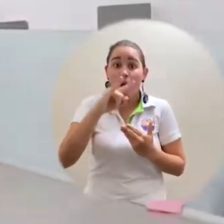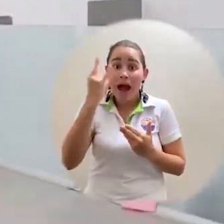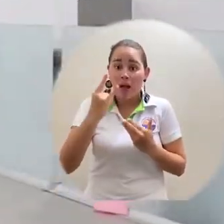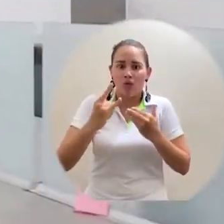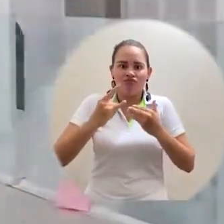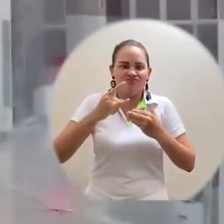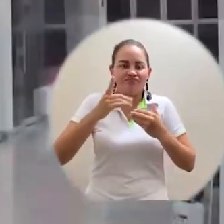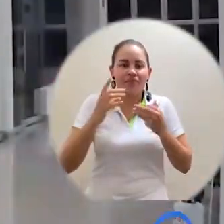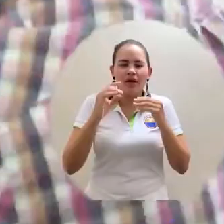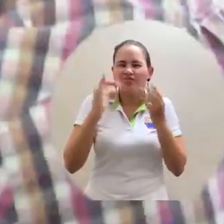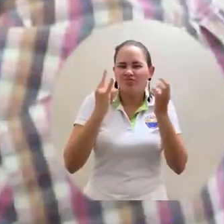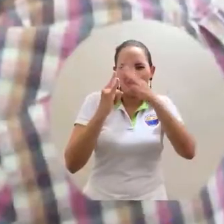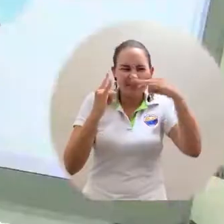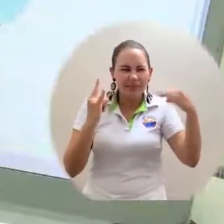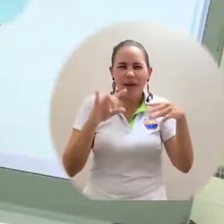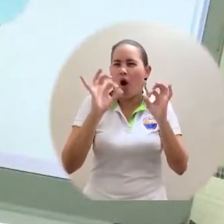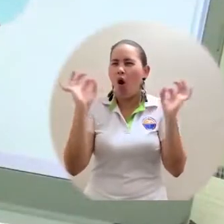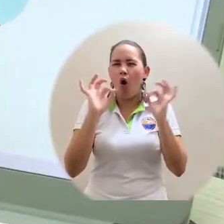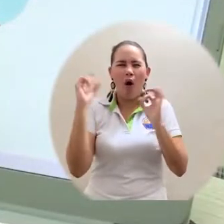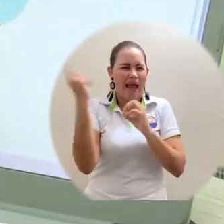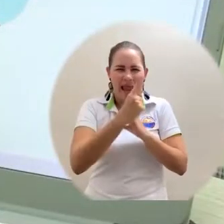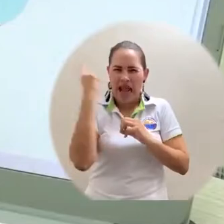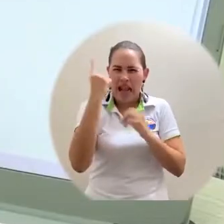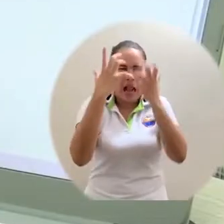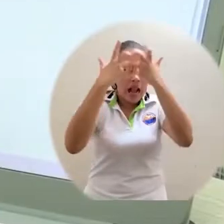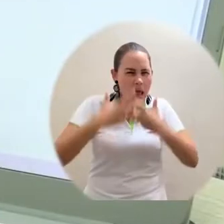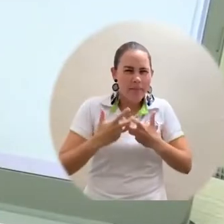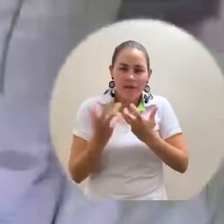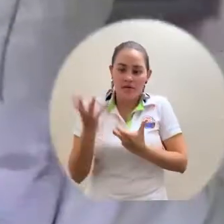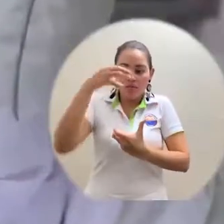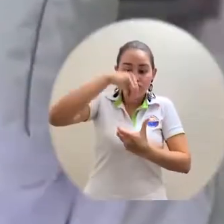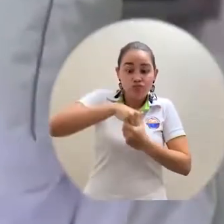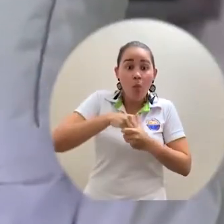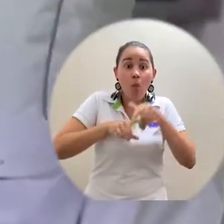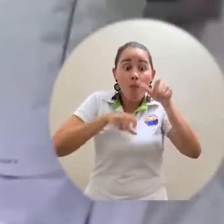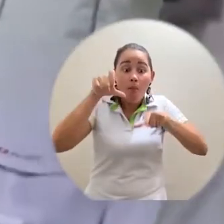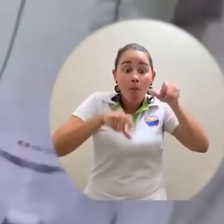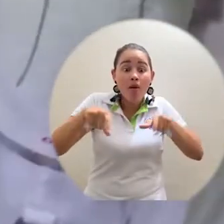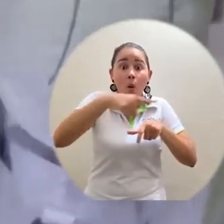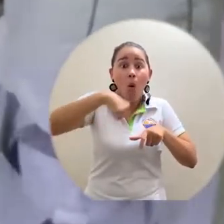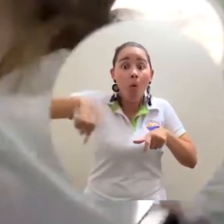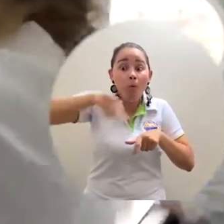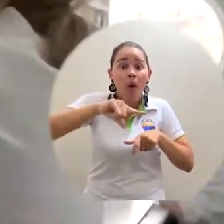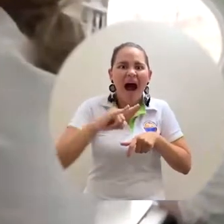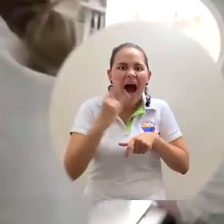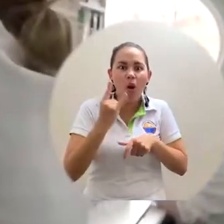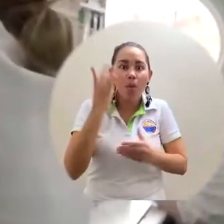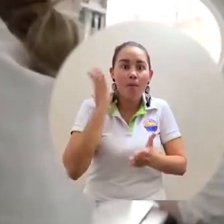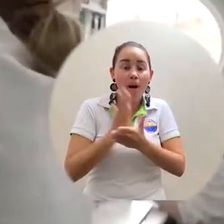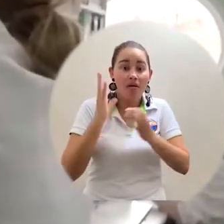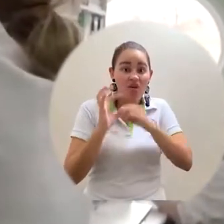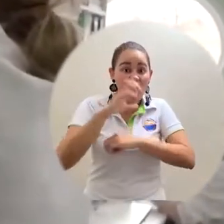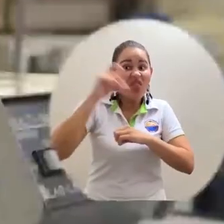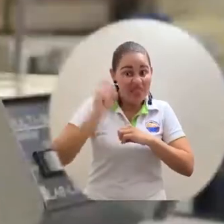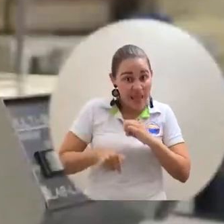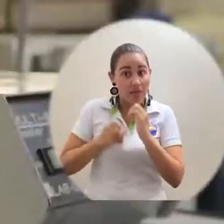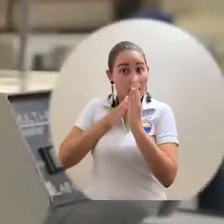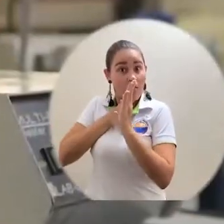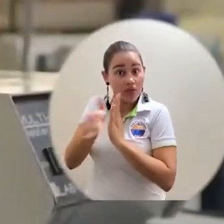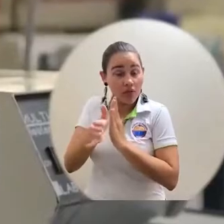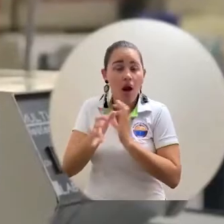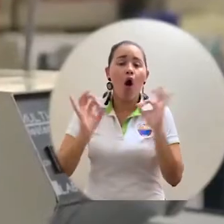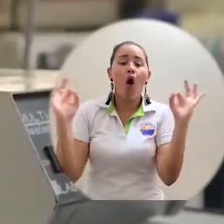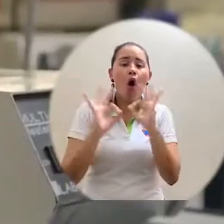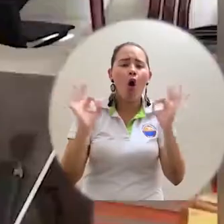contagio de alguno de sus trabajadores al resto de la comunidad? ¿Puede la empresa despedirme si me ausento por haber contraído la infección?